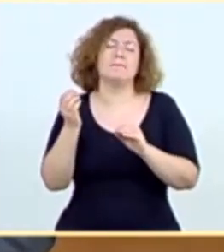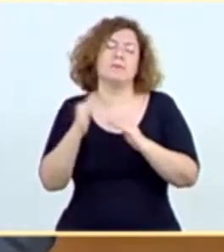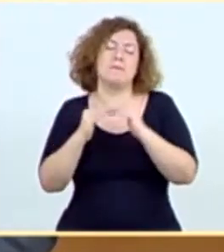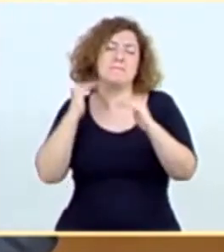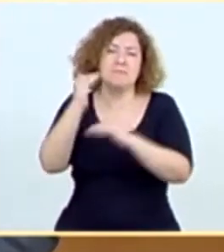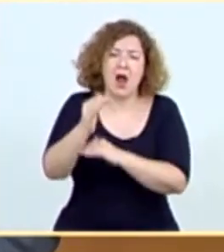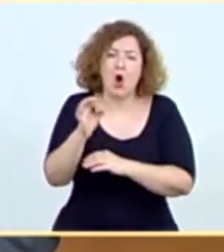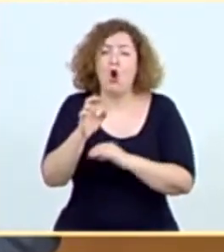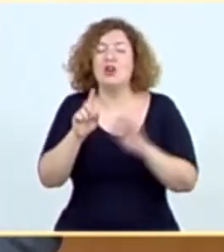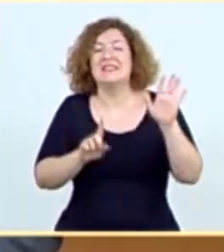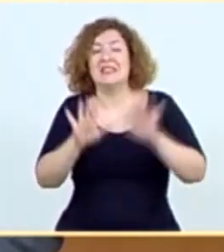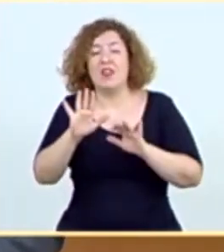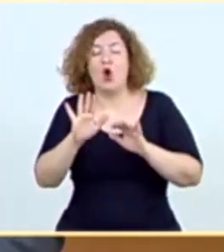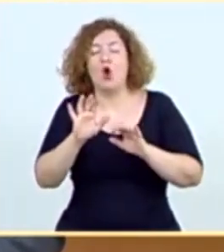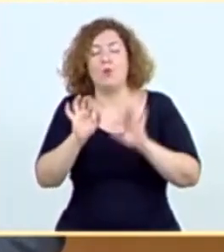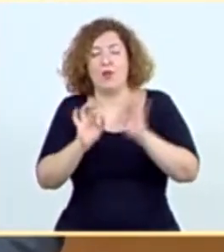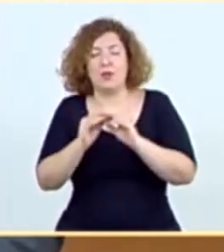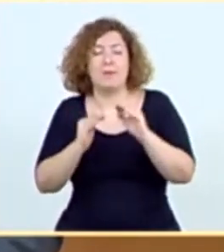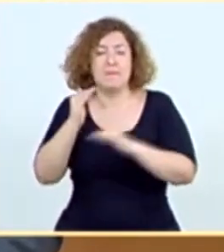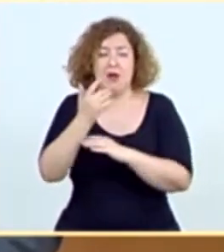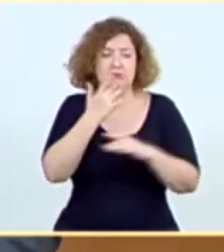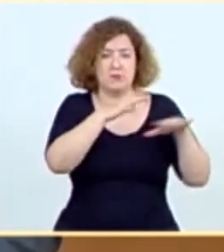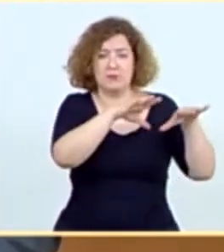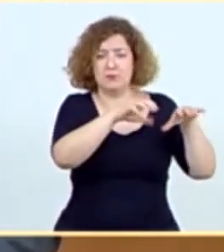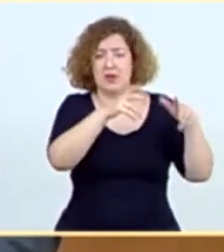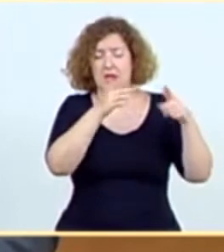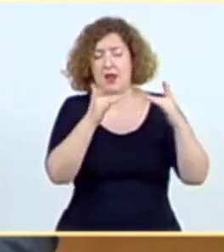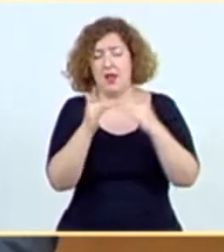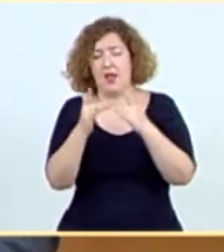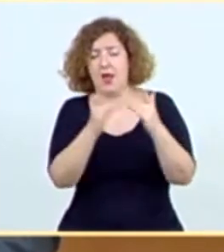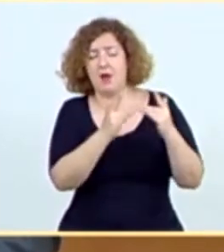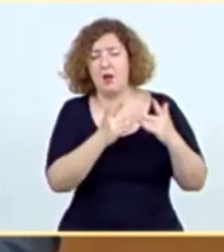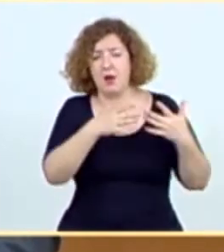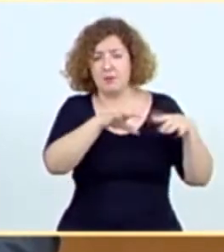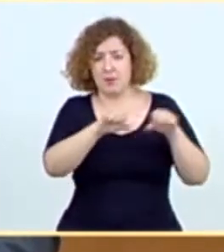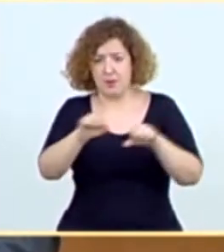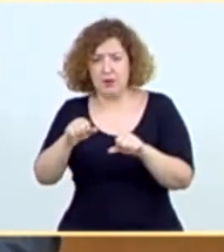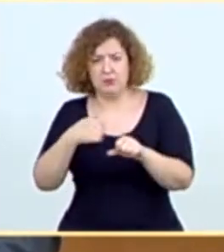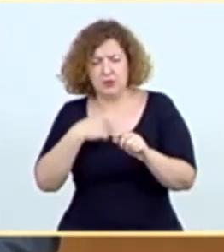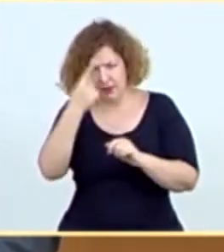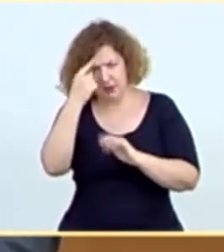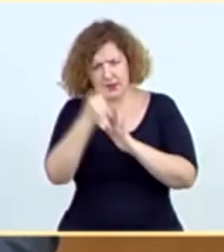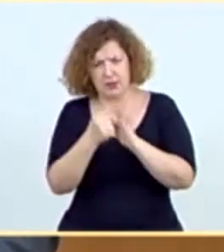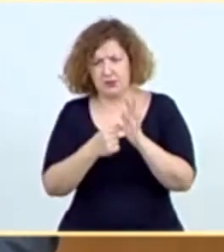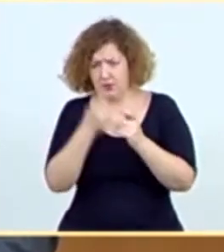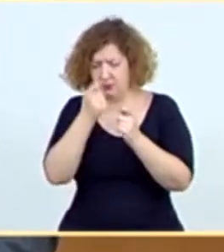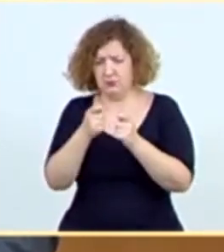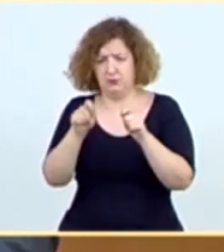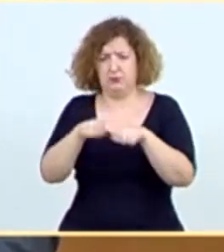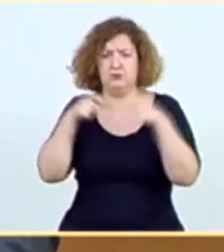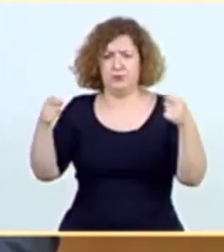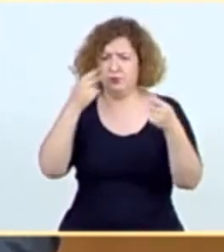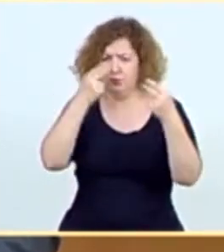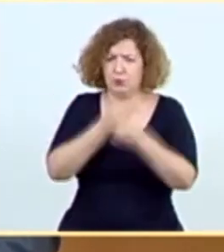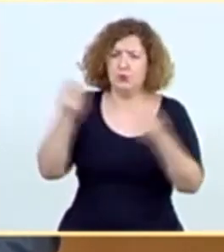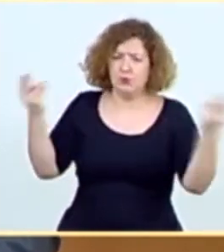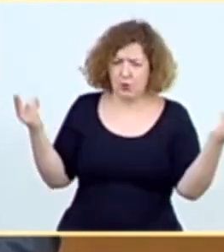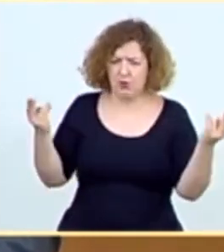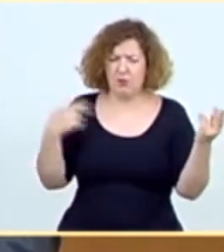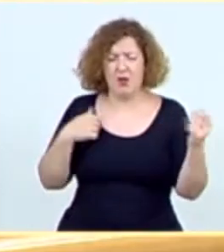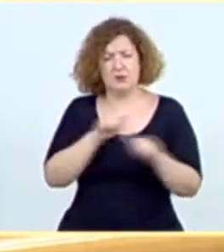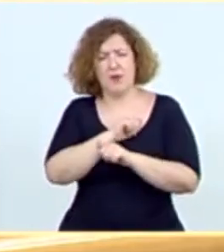% de las camas? Me gustaría también que esos criterios fueran públicos y que no se esperaran al último